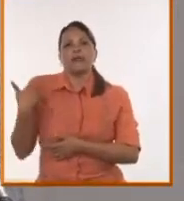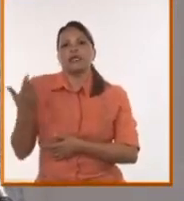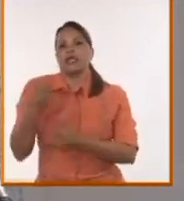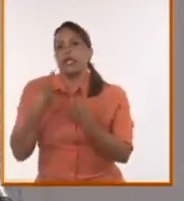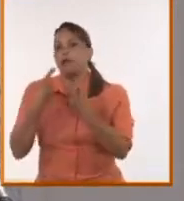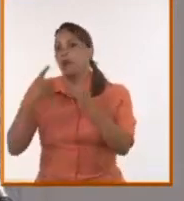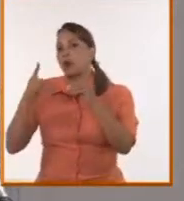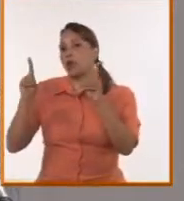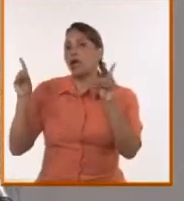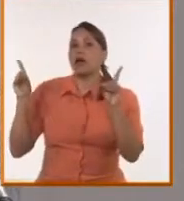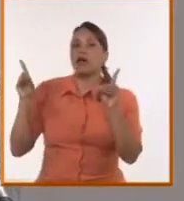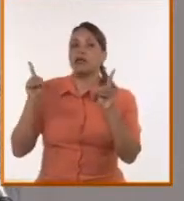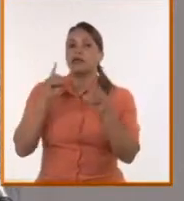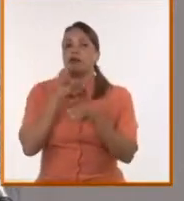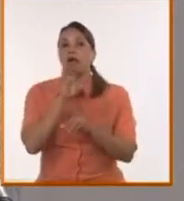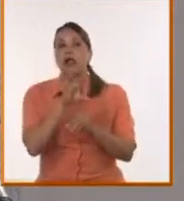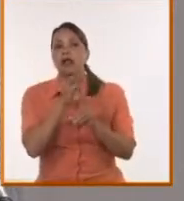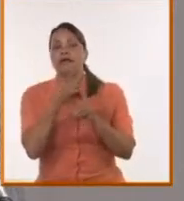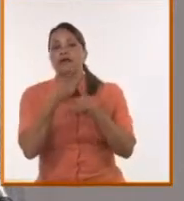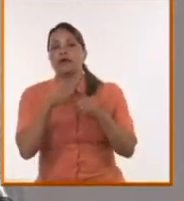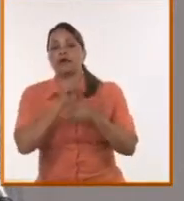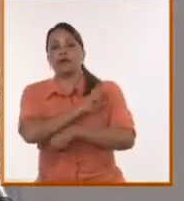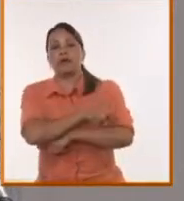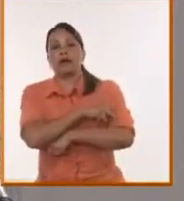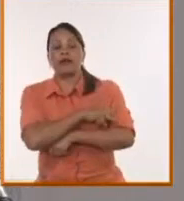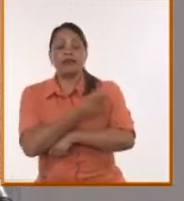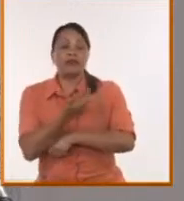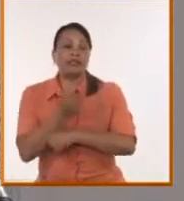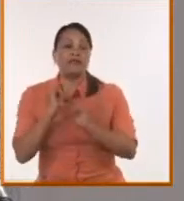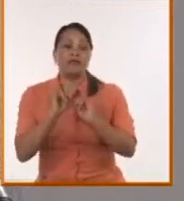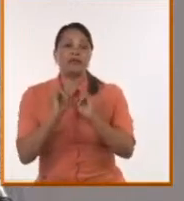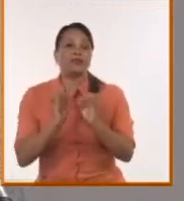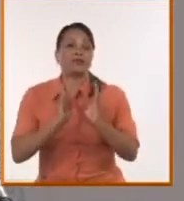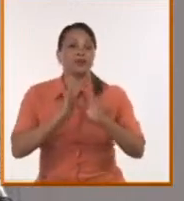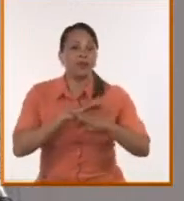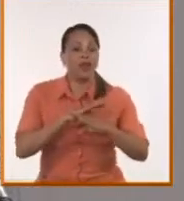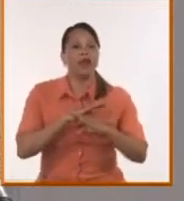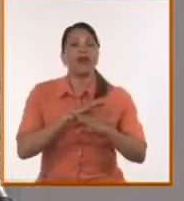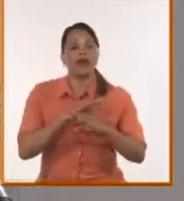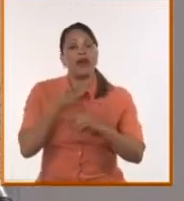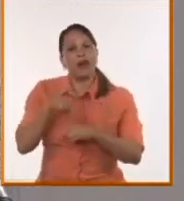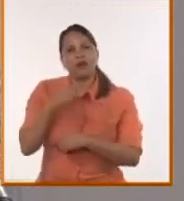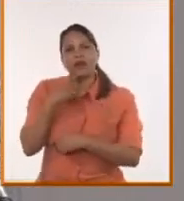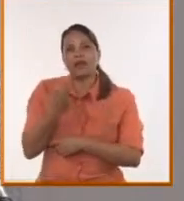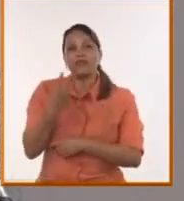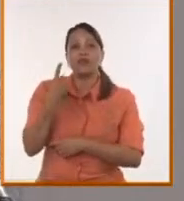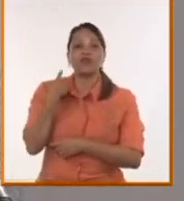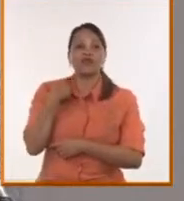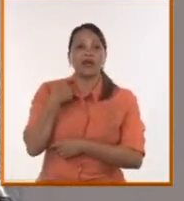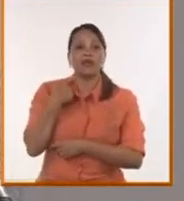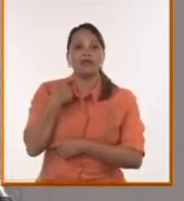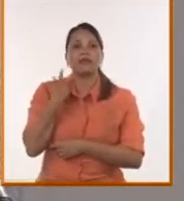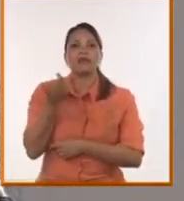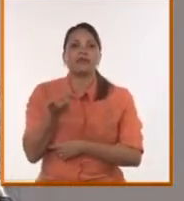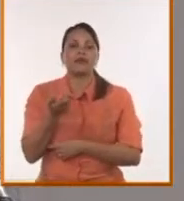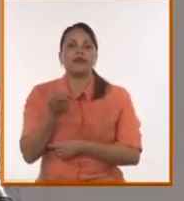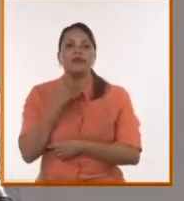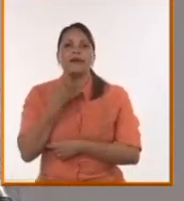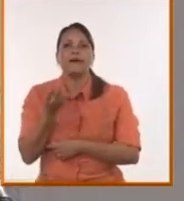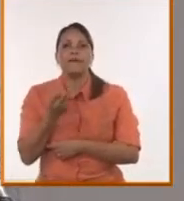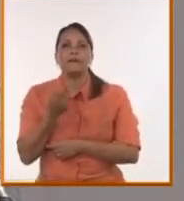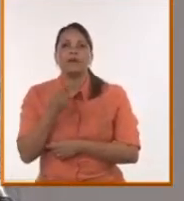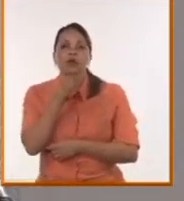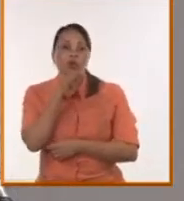otros de no tener democracia informativa, y resulta que hace dos años nos prohíben los medios, los medios